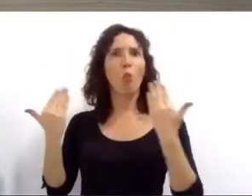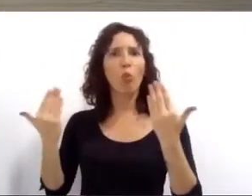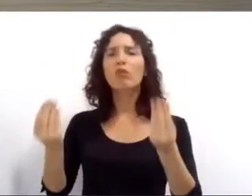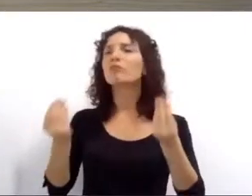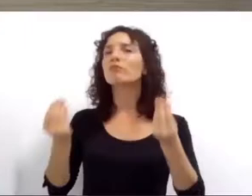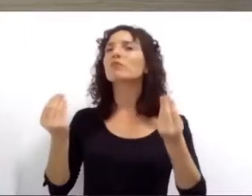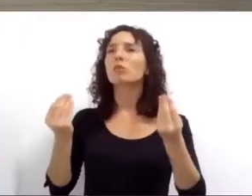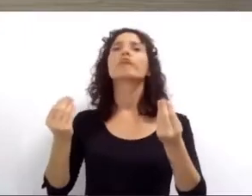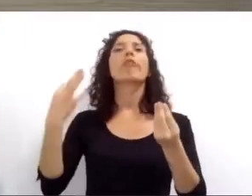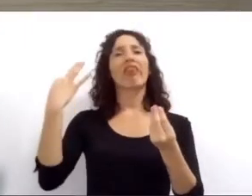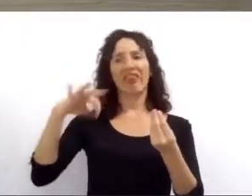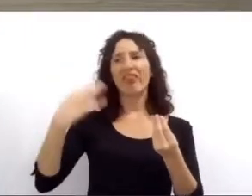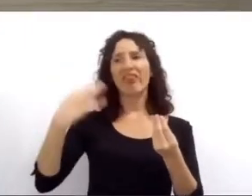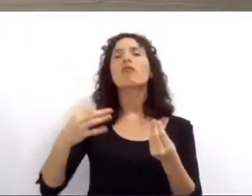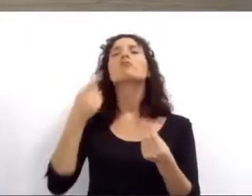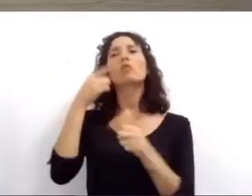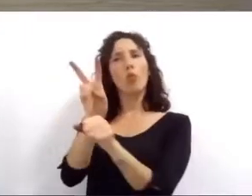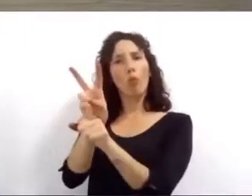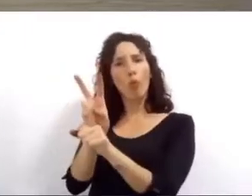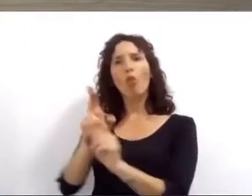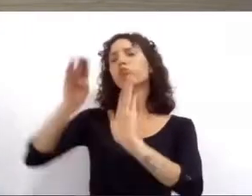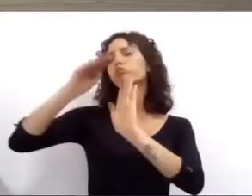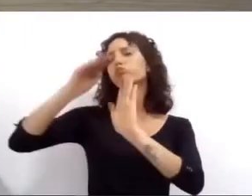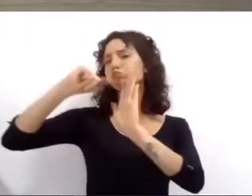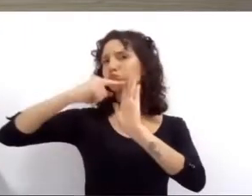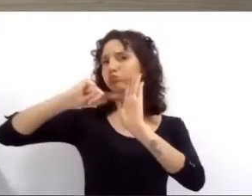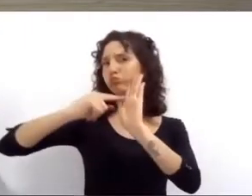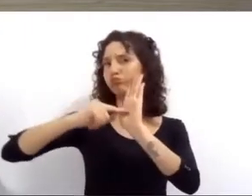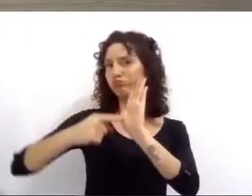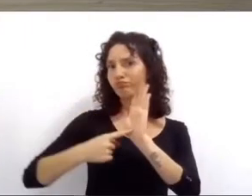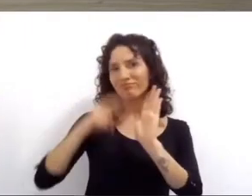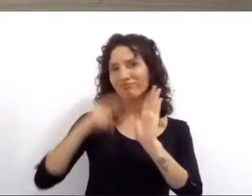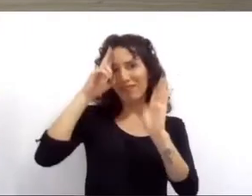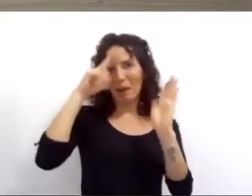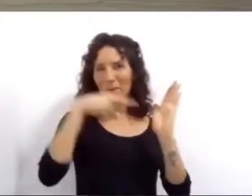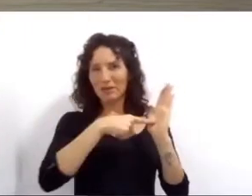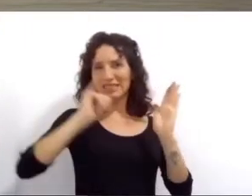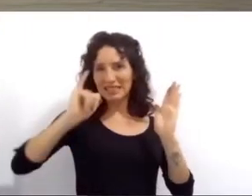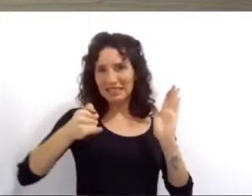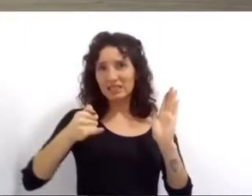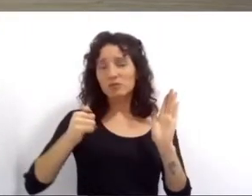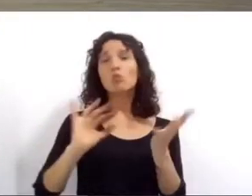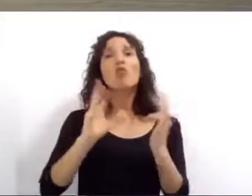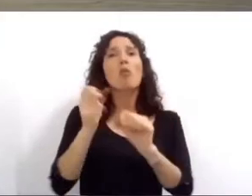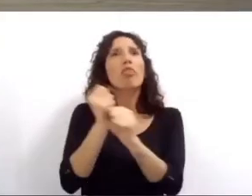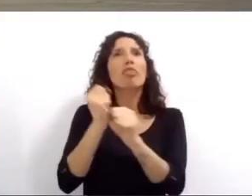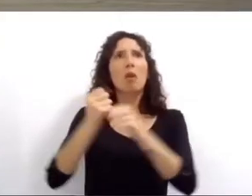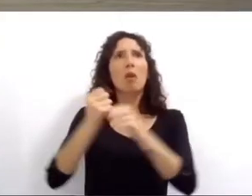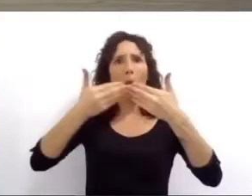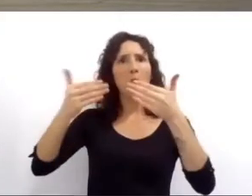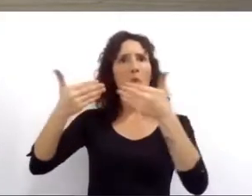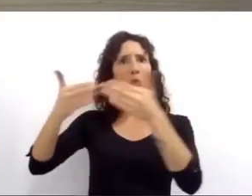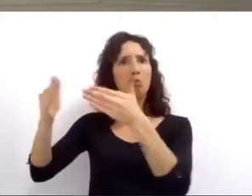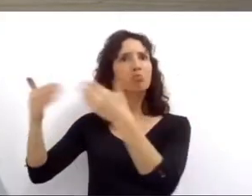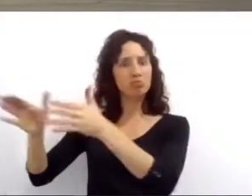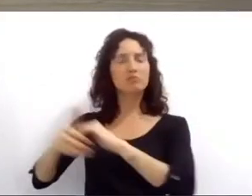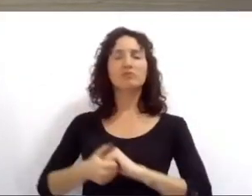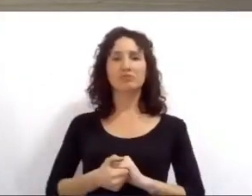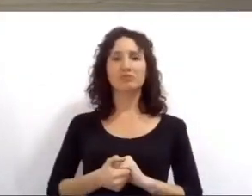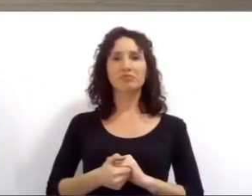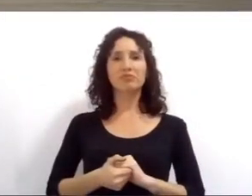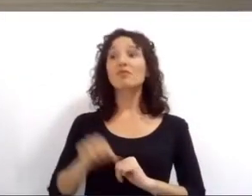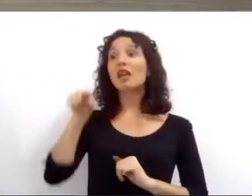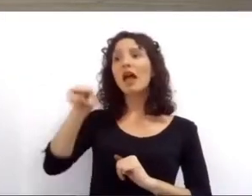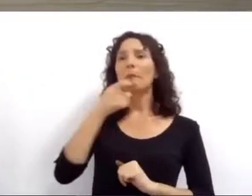permitieron evitar contagios masivos. En cuanto al comercio, la gastronomía y los servicios, ideamos y acordamos esquemas únicos de horarios